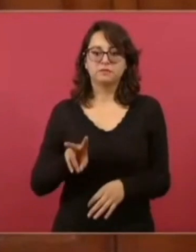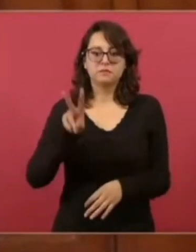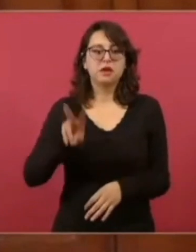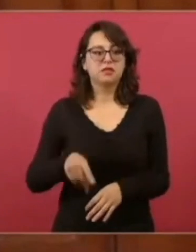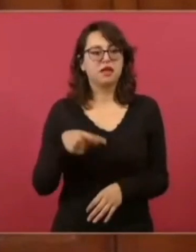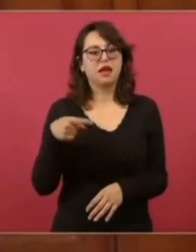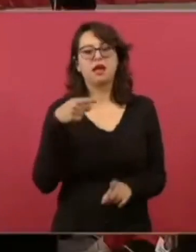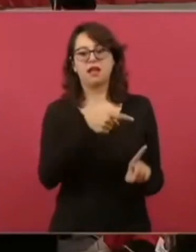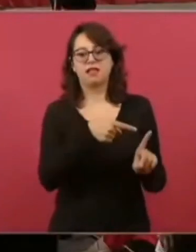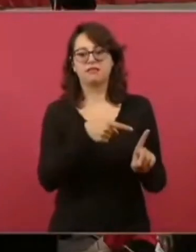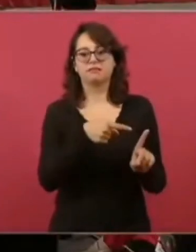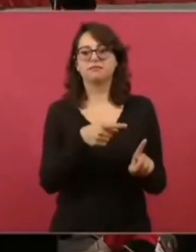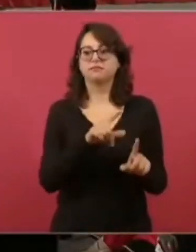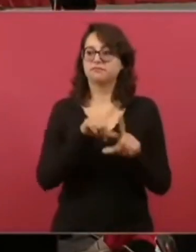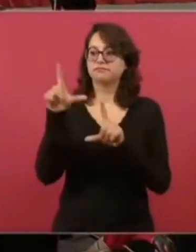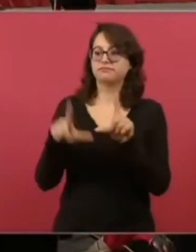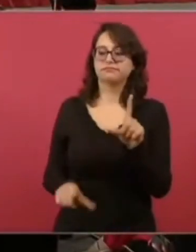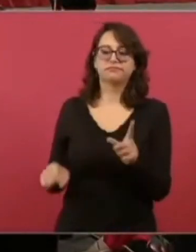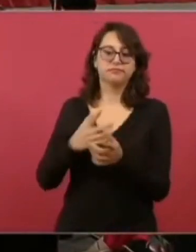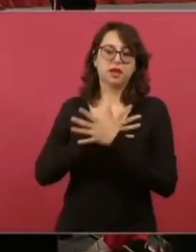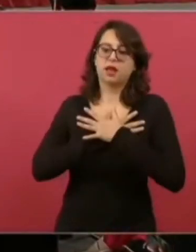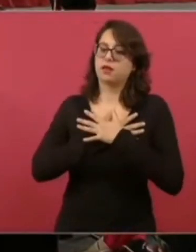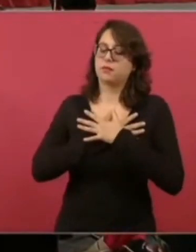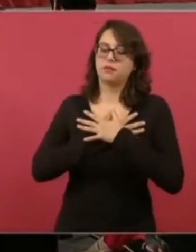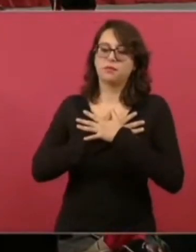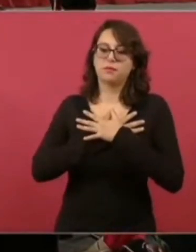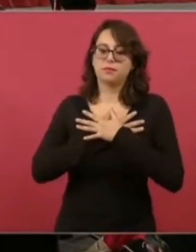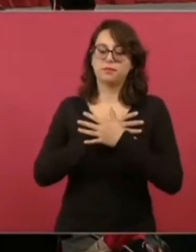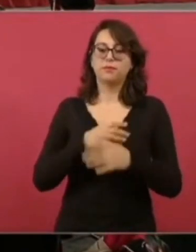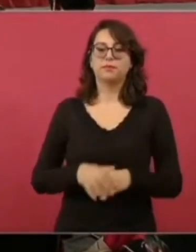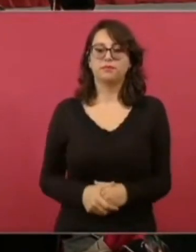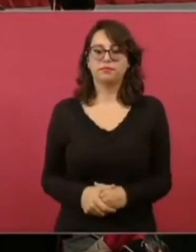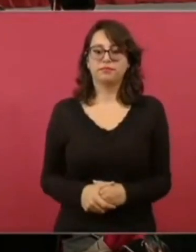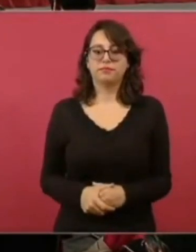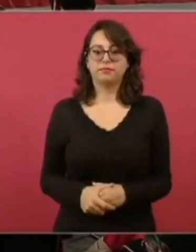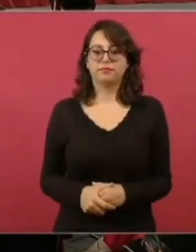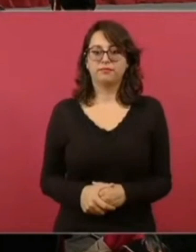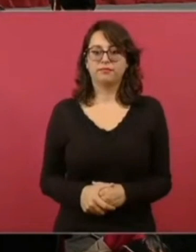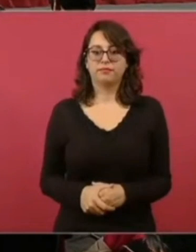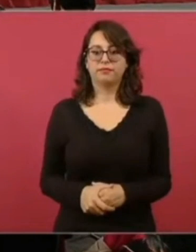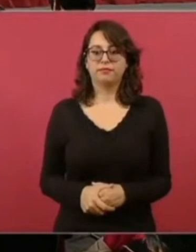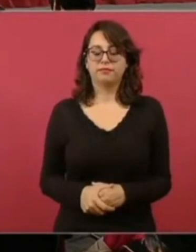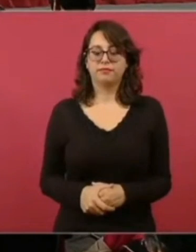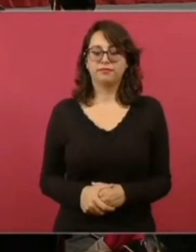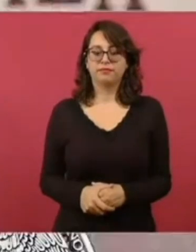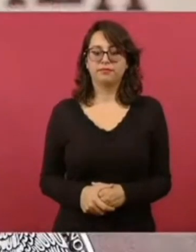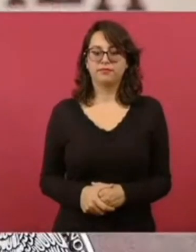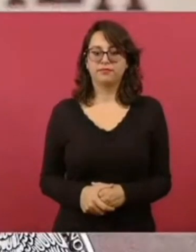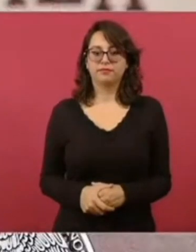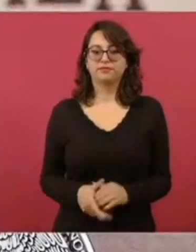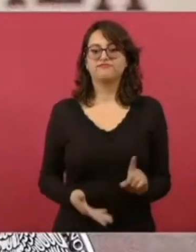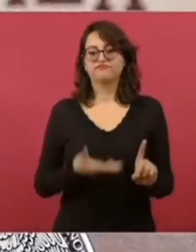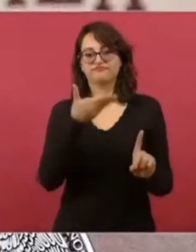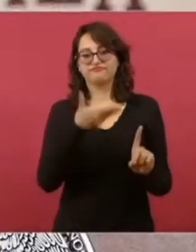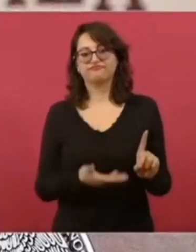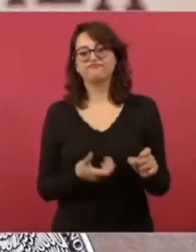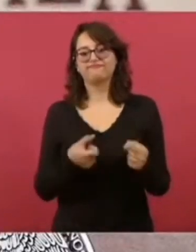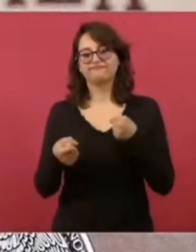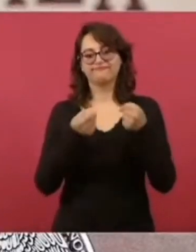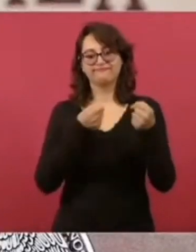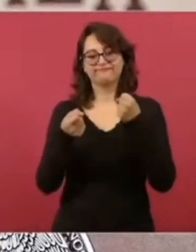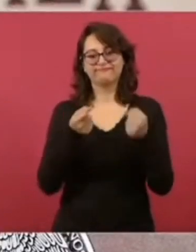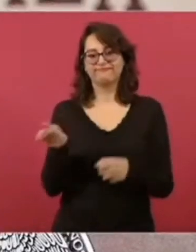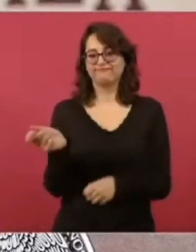tiene a México y no es por nada, pero es uno de los mejores periodistas